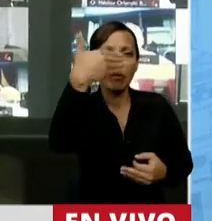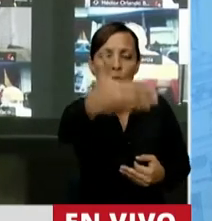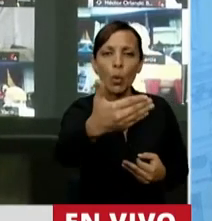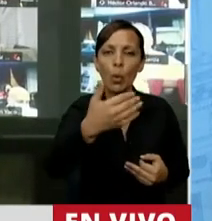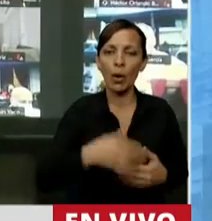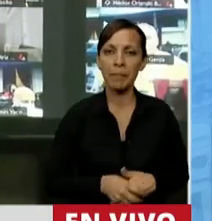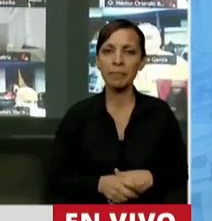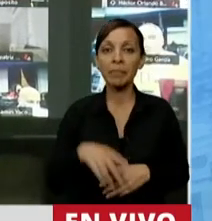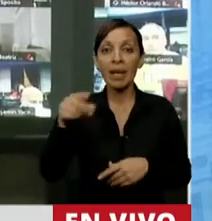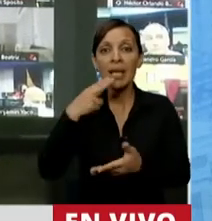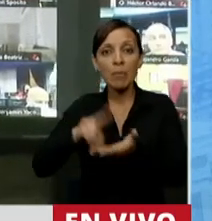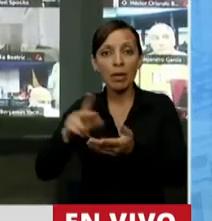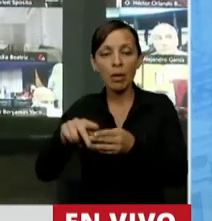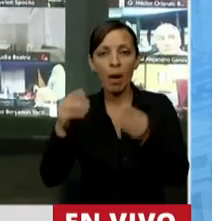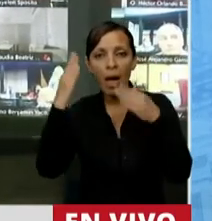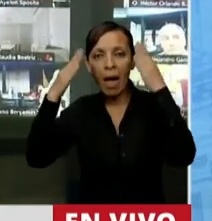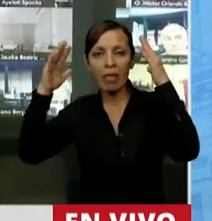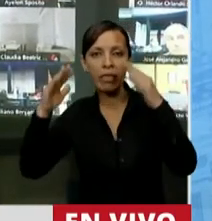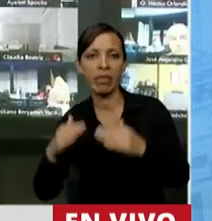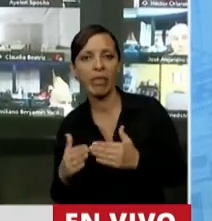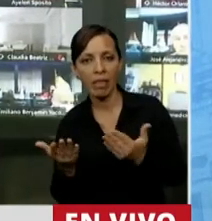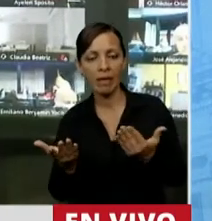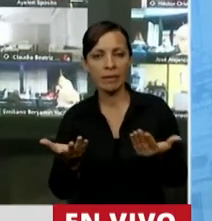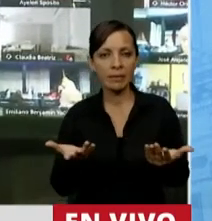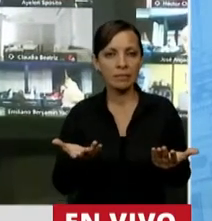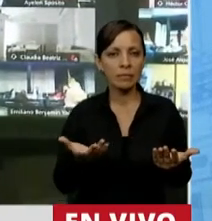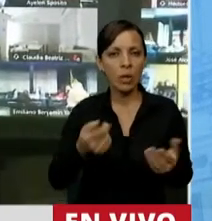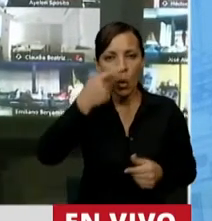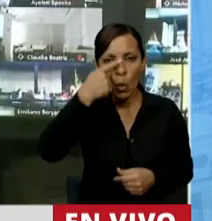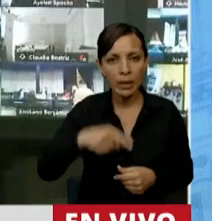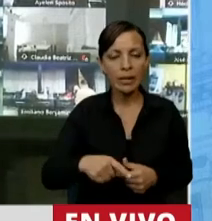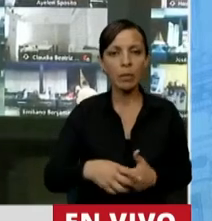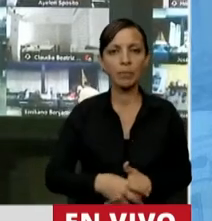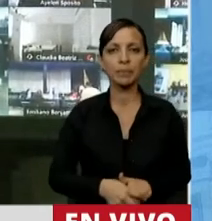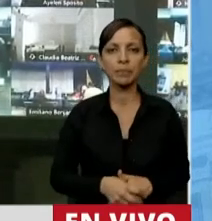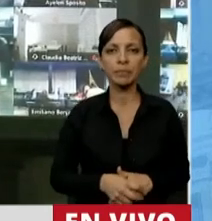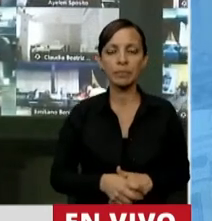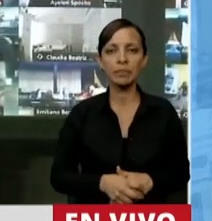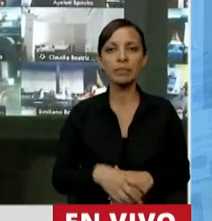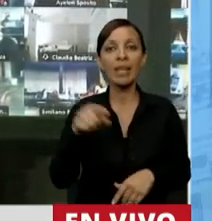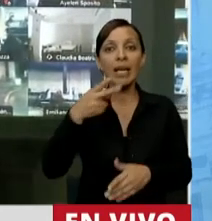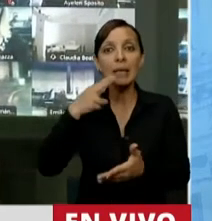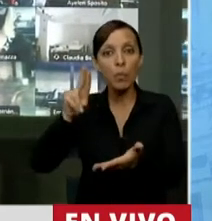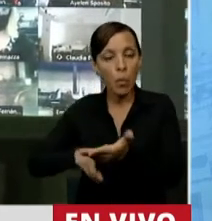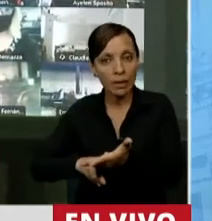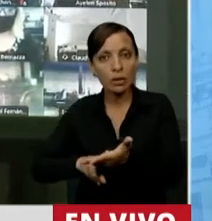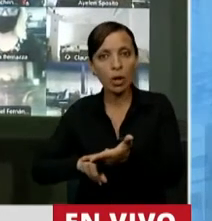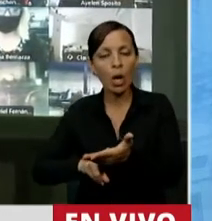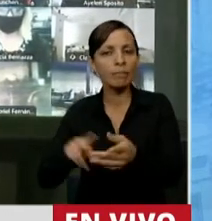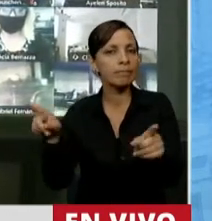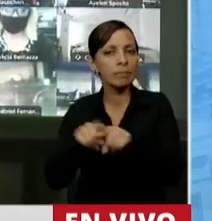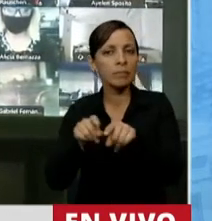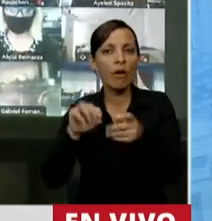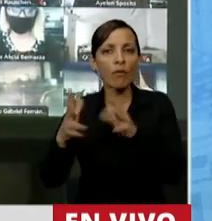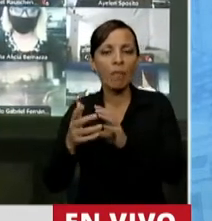futuro y este impuesto lo desalienta. Termino con esto, Presidente. Este impuesto representa el sesgo